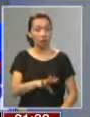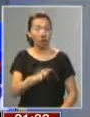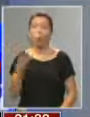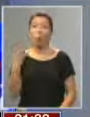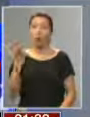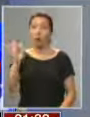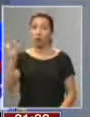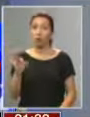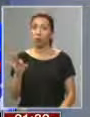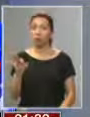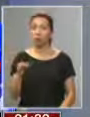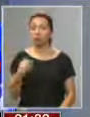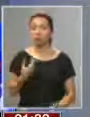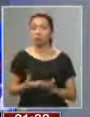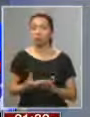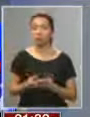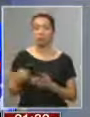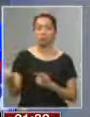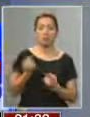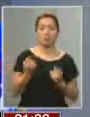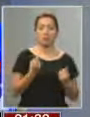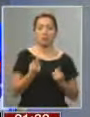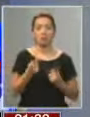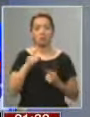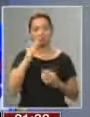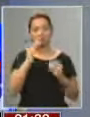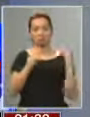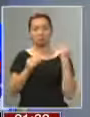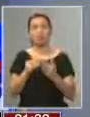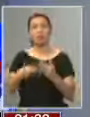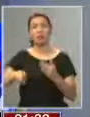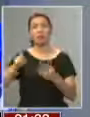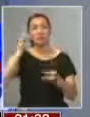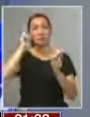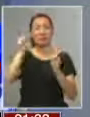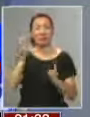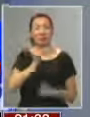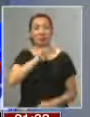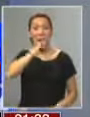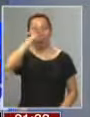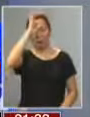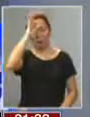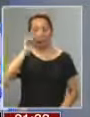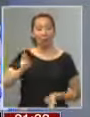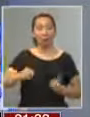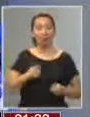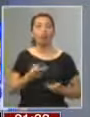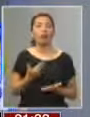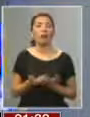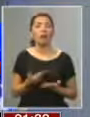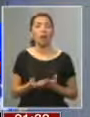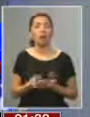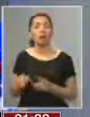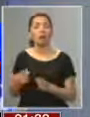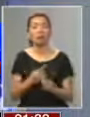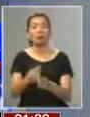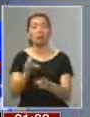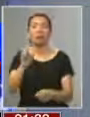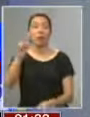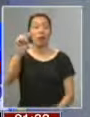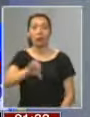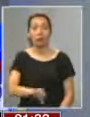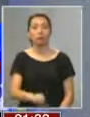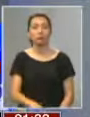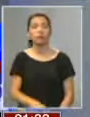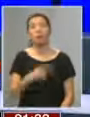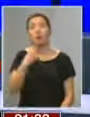ir el 40%, que los movilizan los señores feudales en micro, de gente que no tiene idea de nada, entonces vamos a ser dirigidos por gente peor. Señor Masaba,